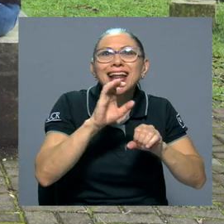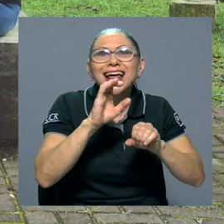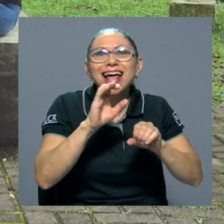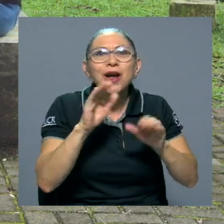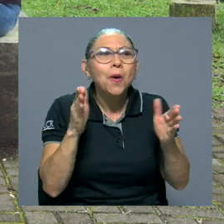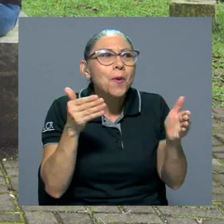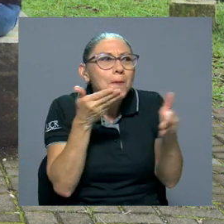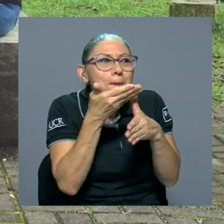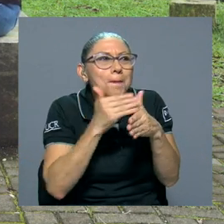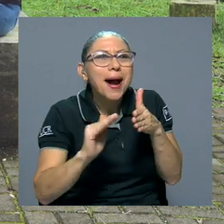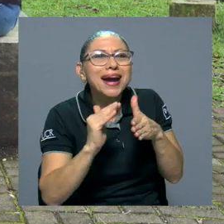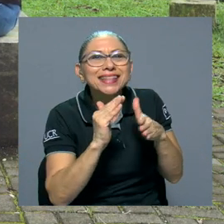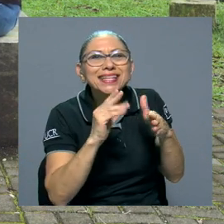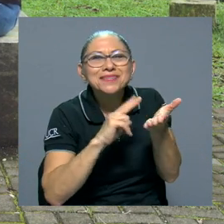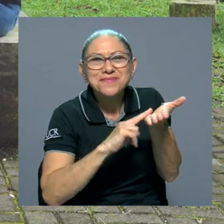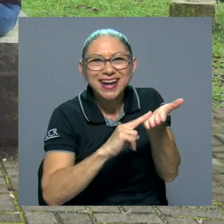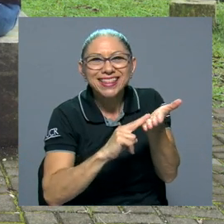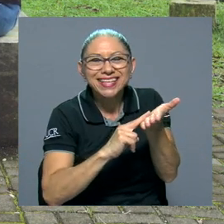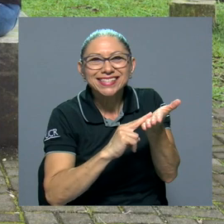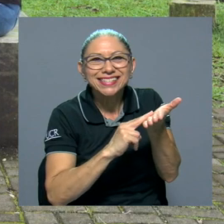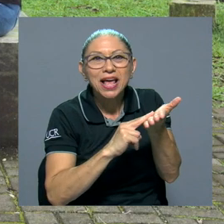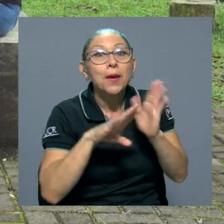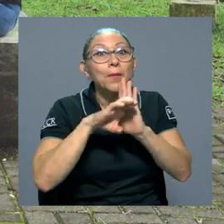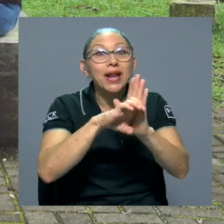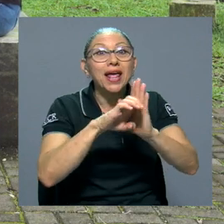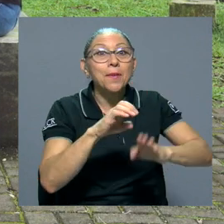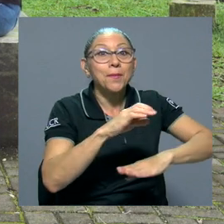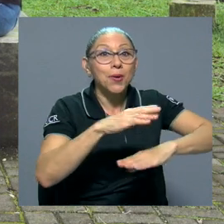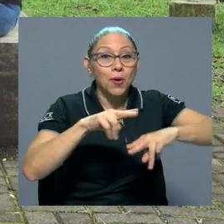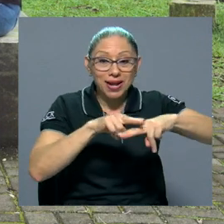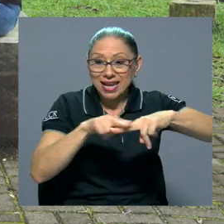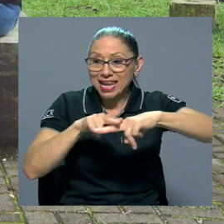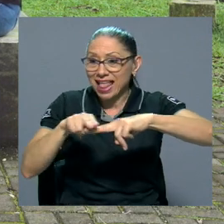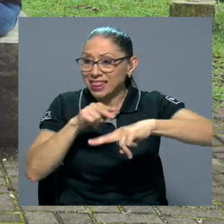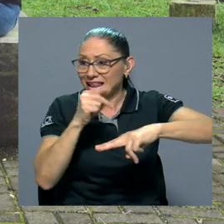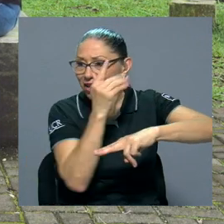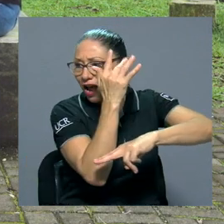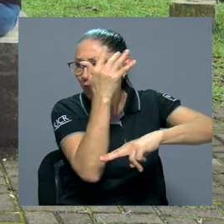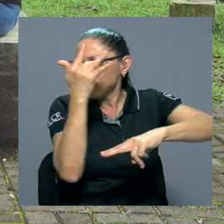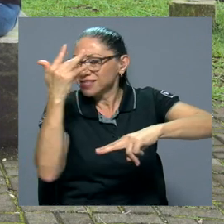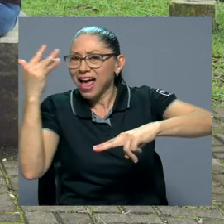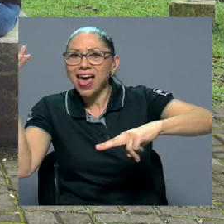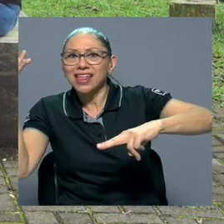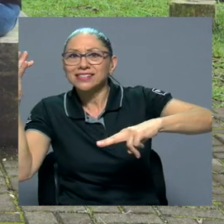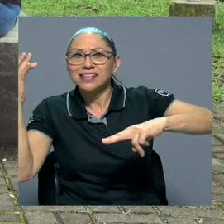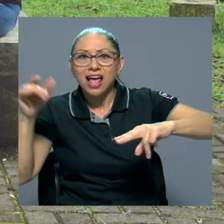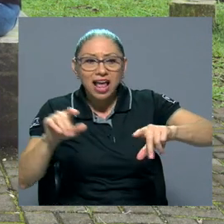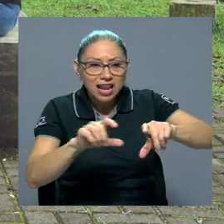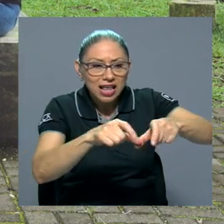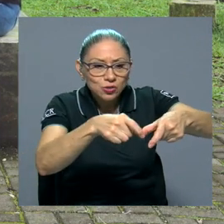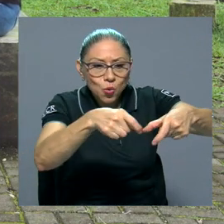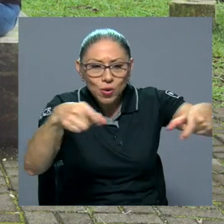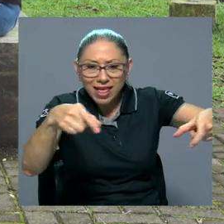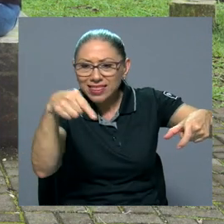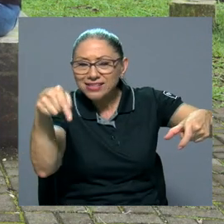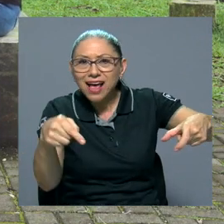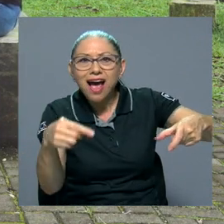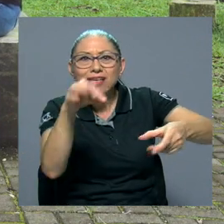verdes, les llamamos, ¿verdad? Desde la línea del tren arborizada, las isletas, donde ponemos recursos vegetales para que se vaya